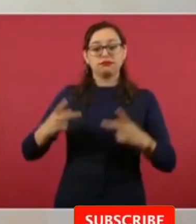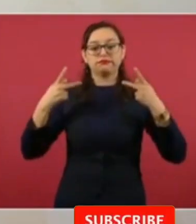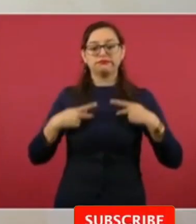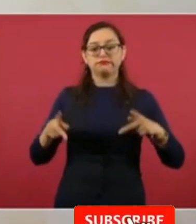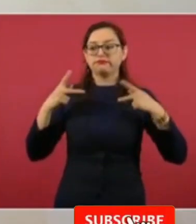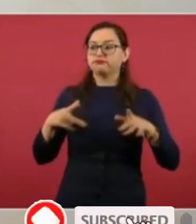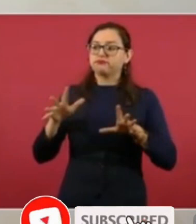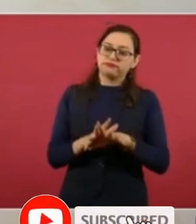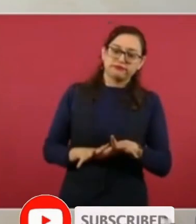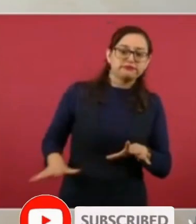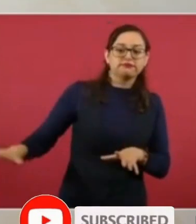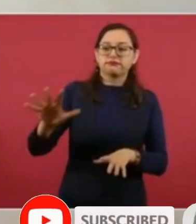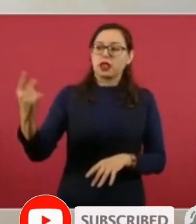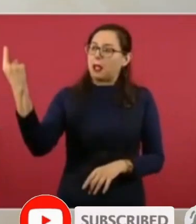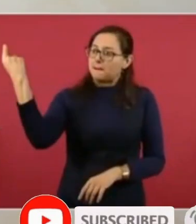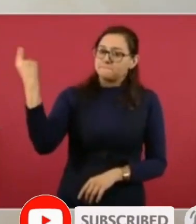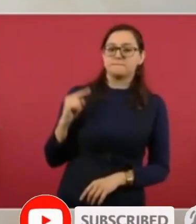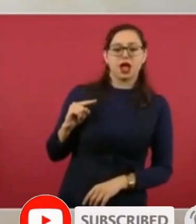y no voy a estar